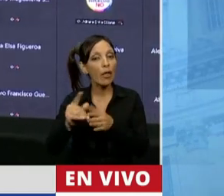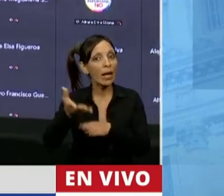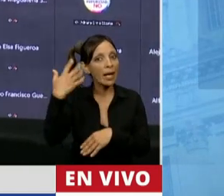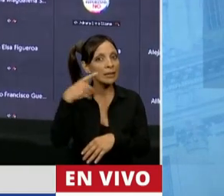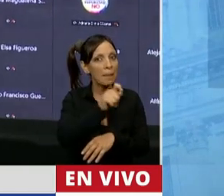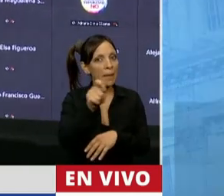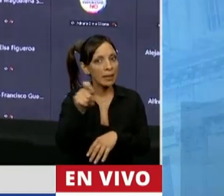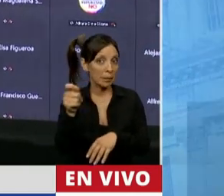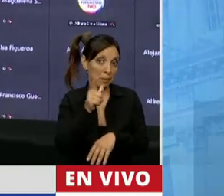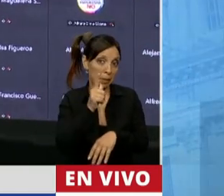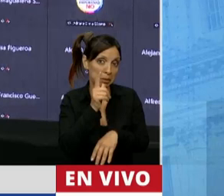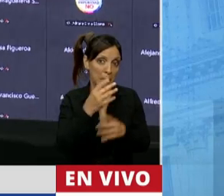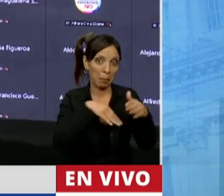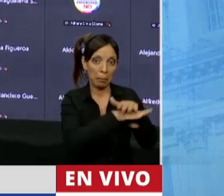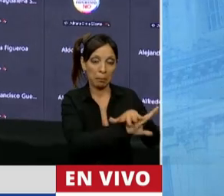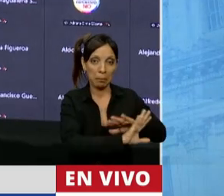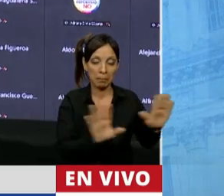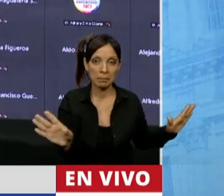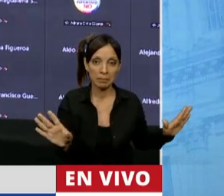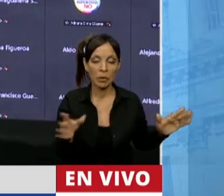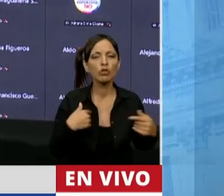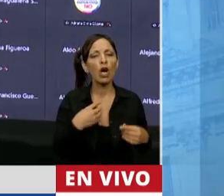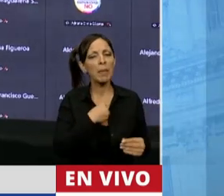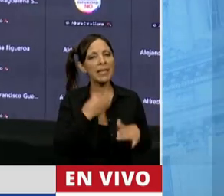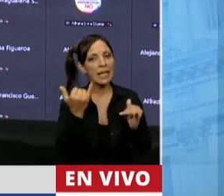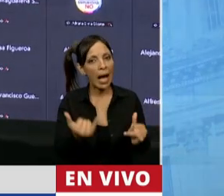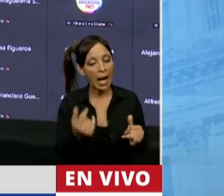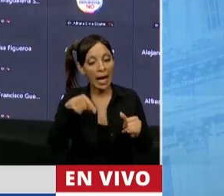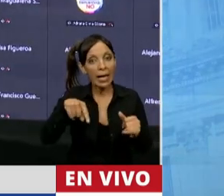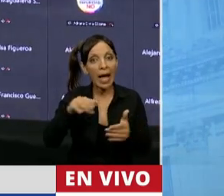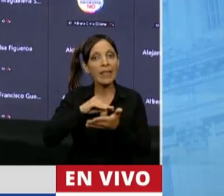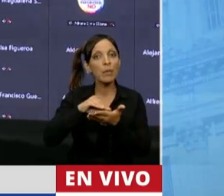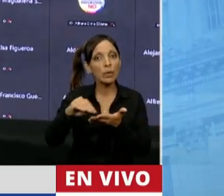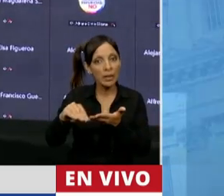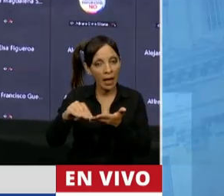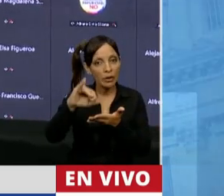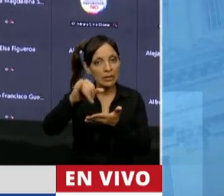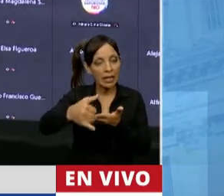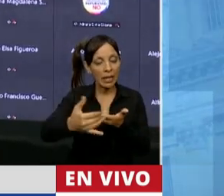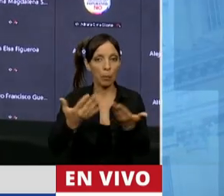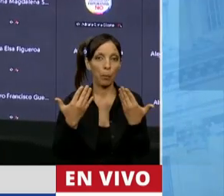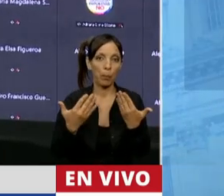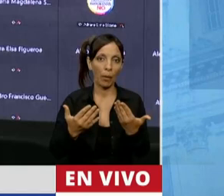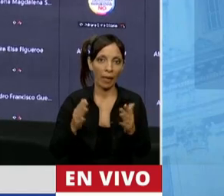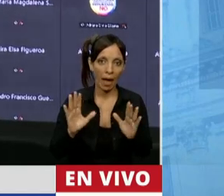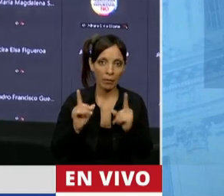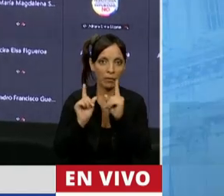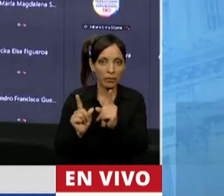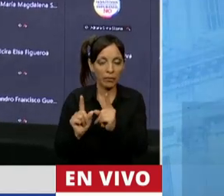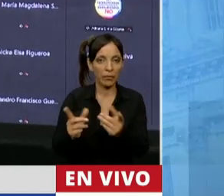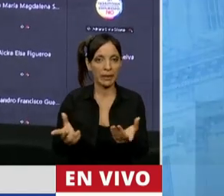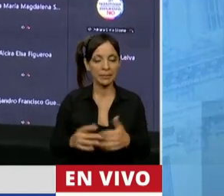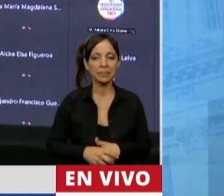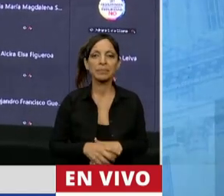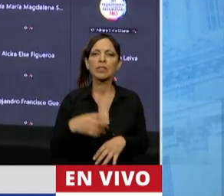dejado de funcionar, tengo la esperanza y la expectativa que en la Cámara de Diputados se siga aplicando.